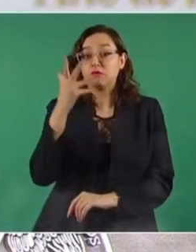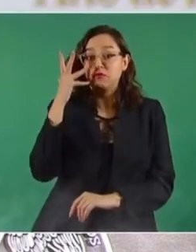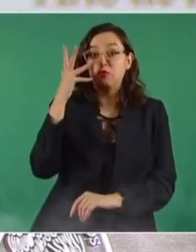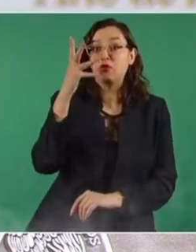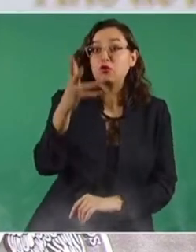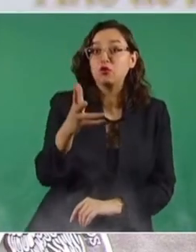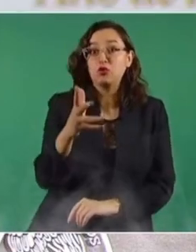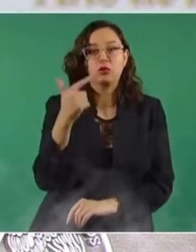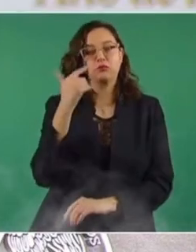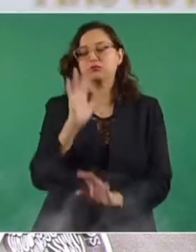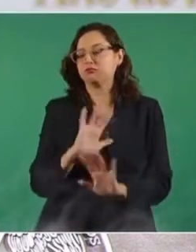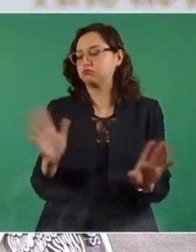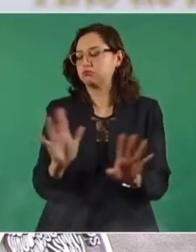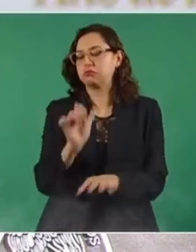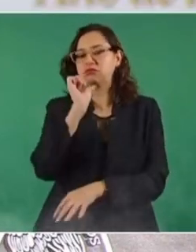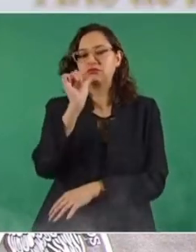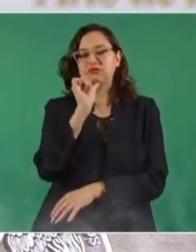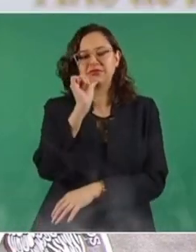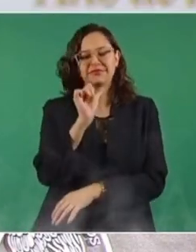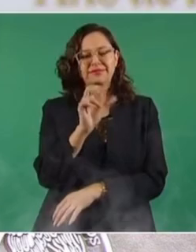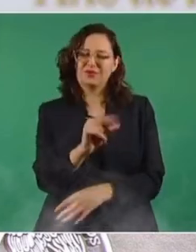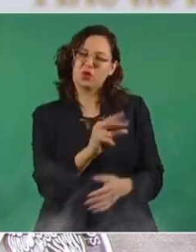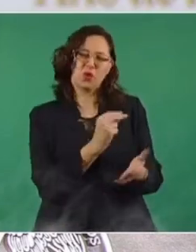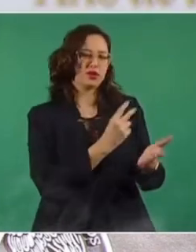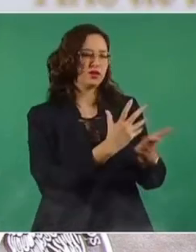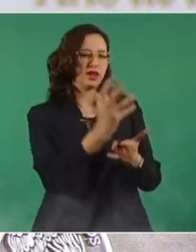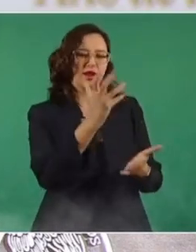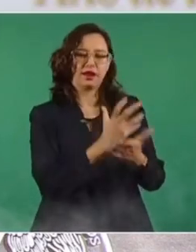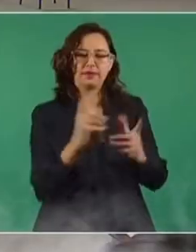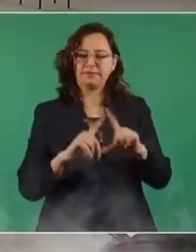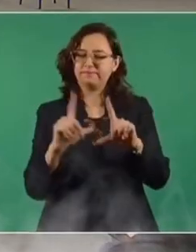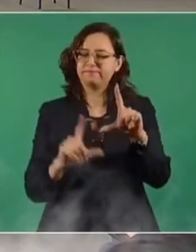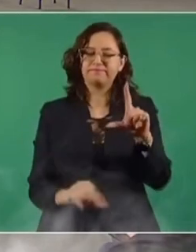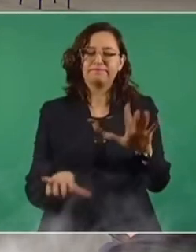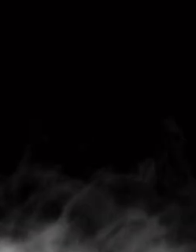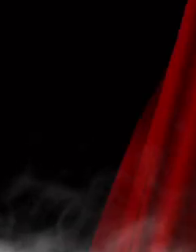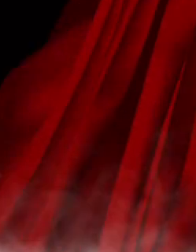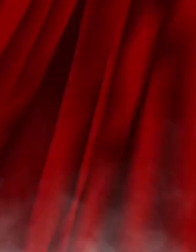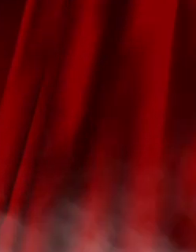no exagere. Solo queremos transformar México. Es cuanto suficiente.